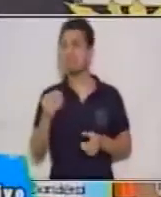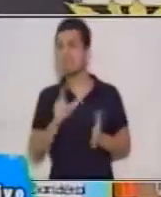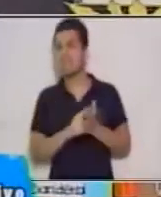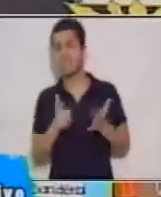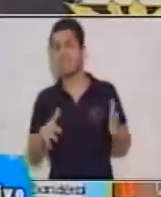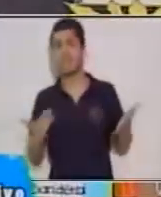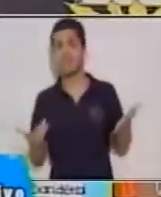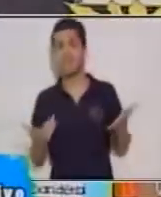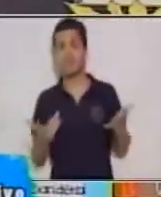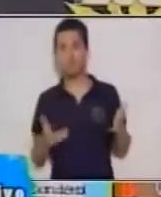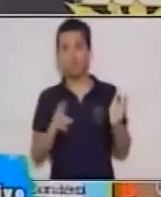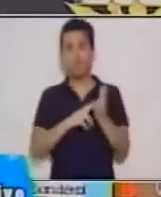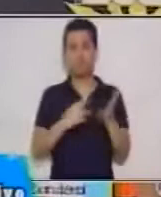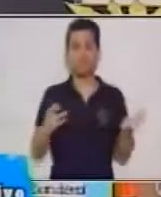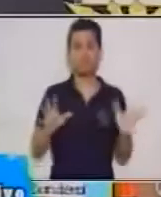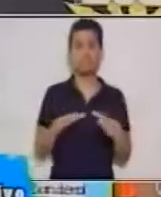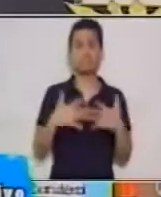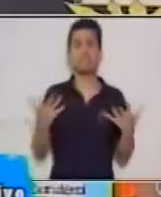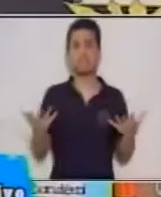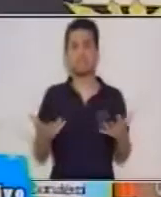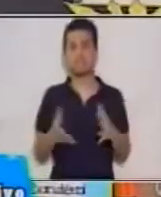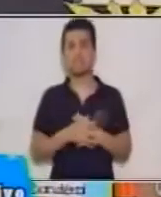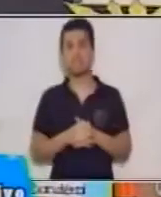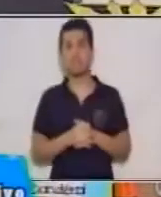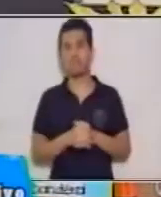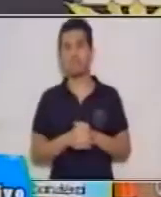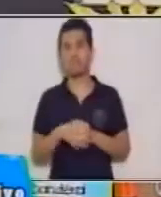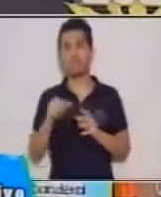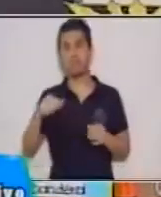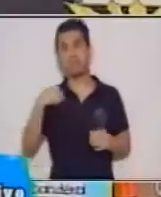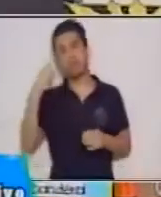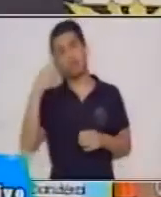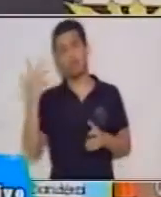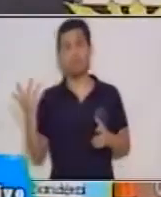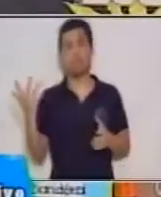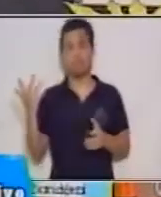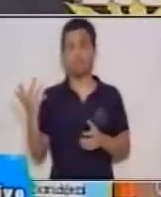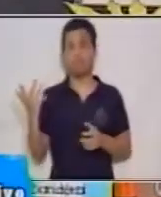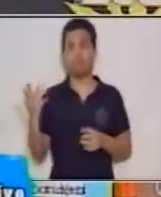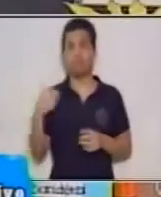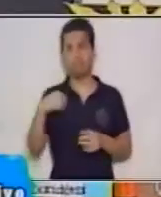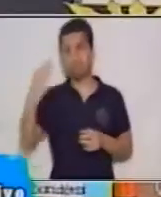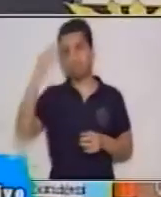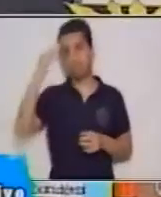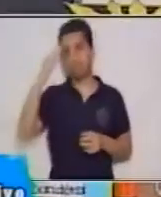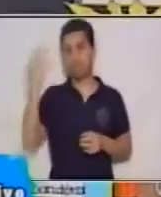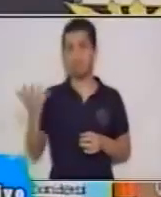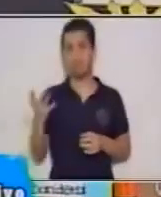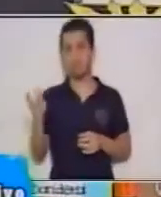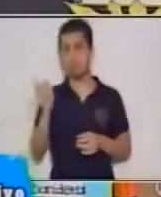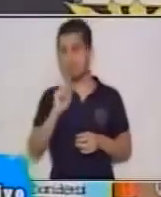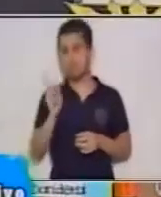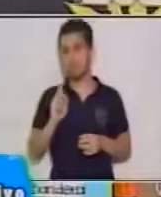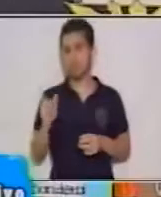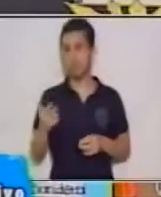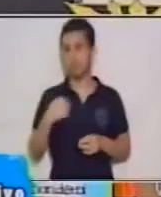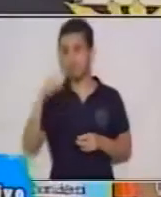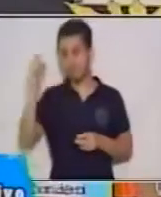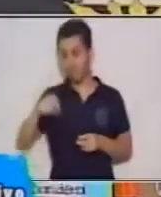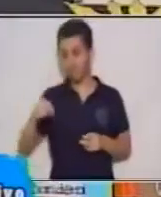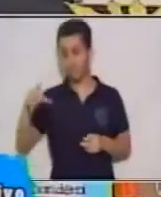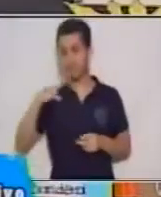o revista la tomé y ahora la tengo presente en mi mente. No es así. Debo de tener